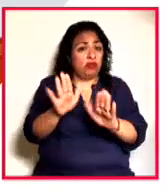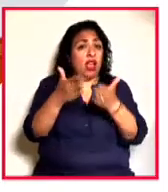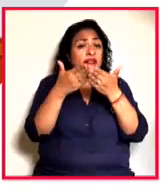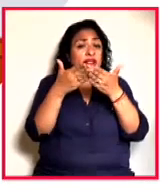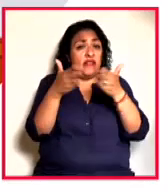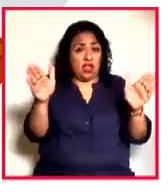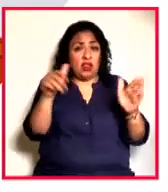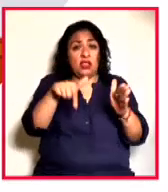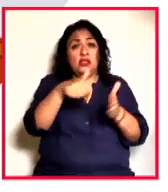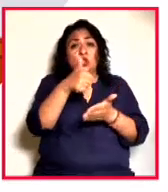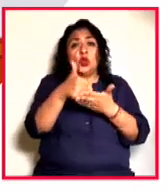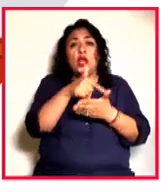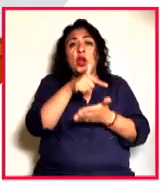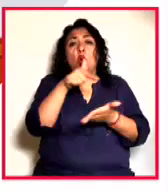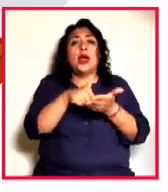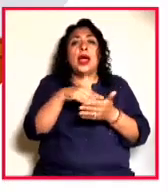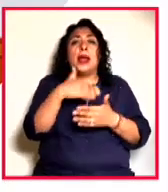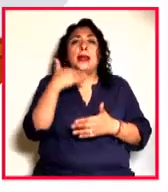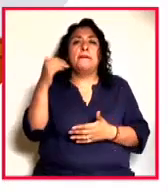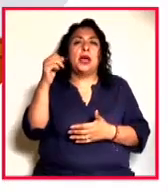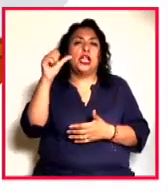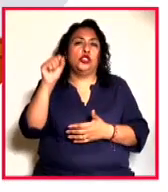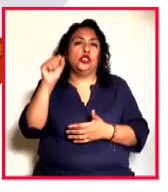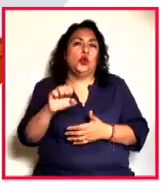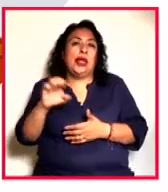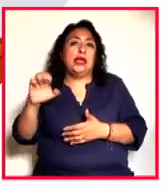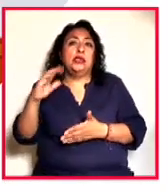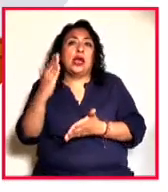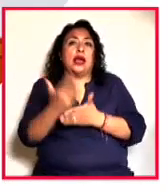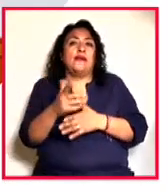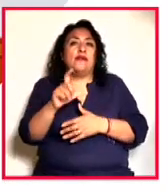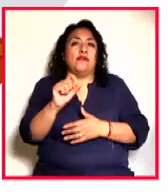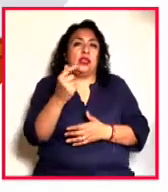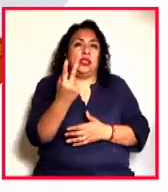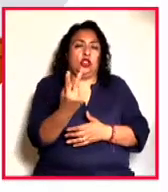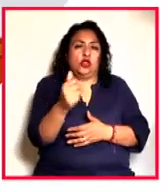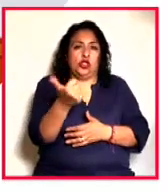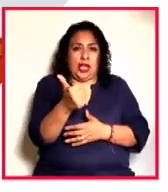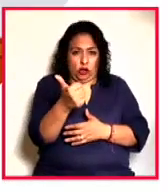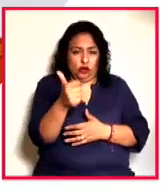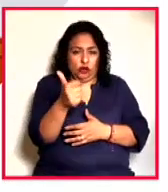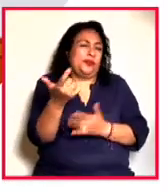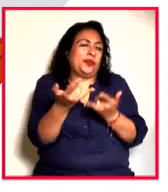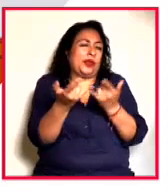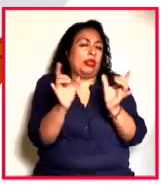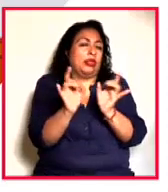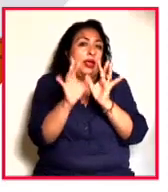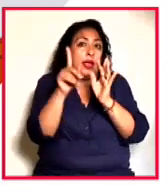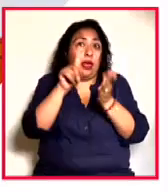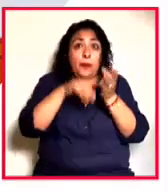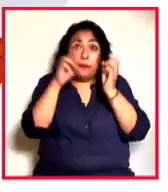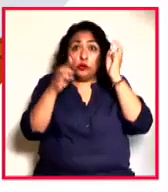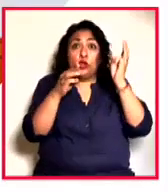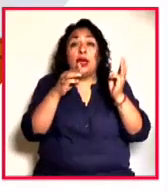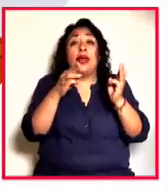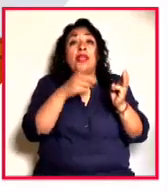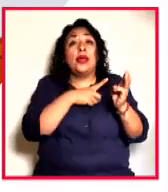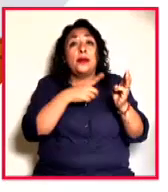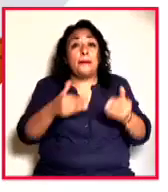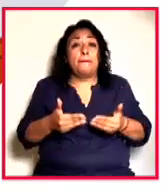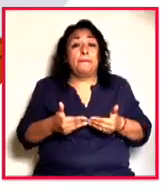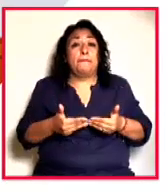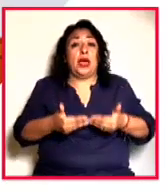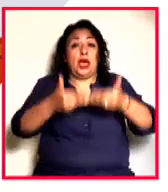esta ciudad al suroeste de Alemania hasta el próximo 22 de agosto. Y una anécdota, en este museo hubo que subir las paredes